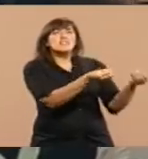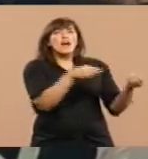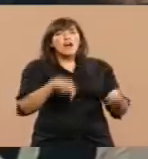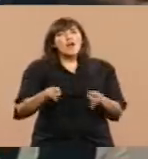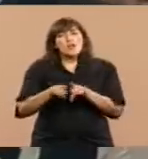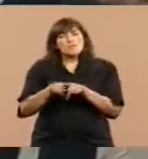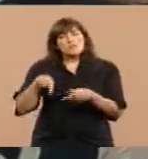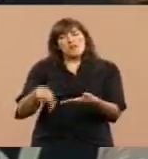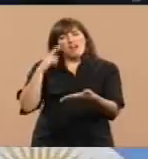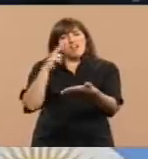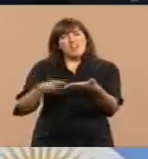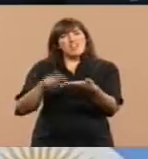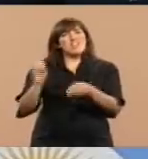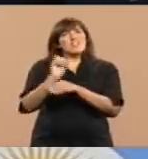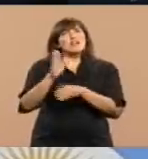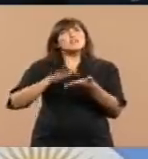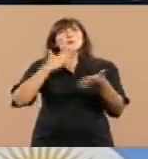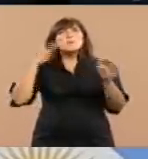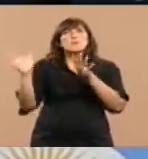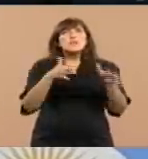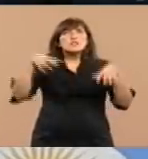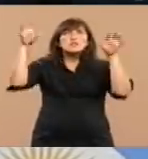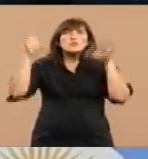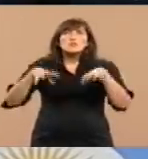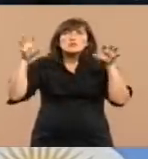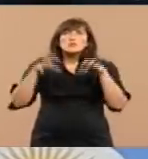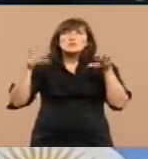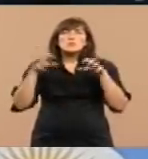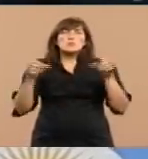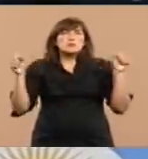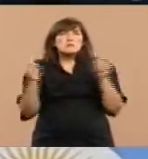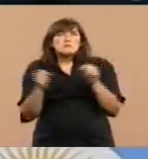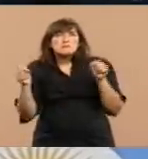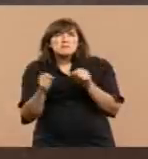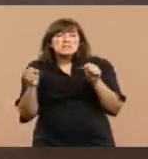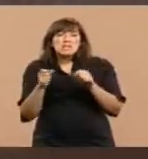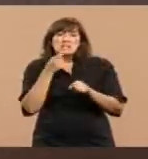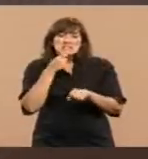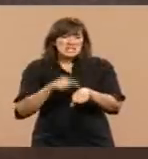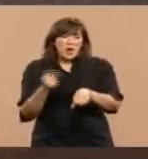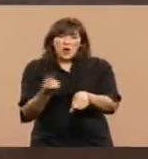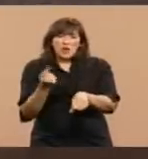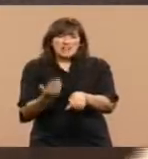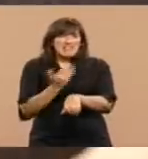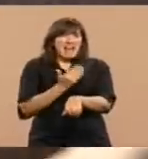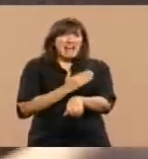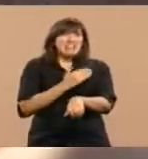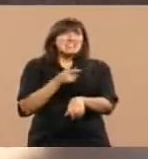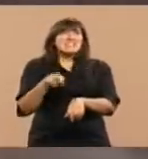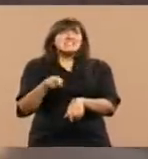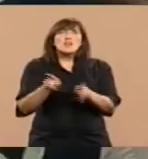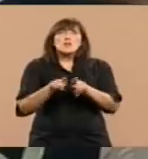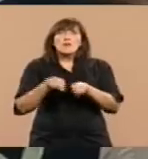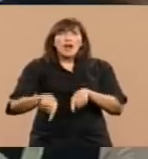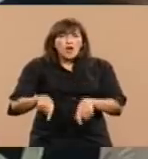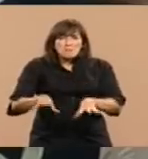viento, de la lluvia. Bueno, si hubieran empezado el acto unas horas antes, el clima se hubiera parecido